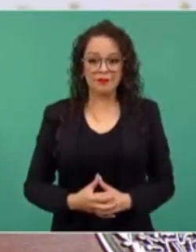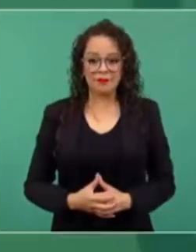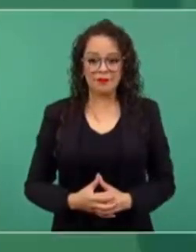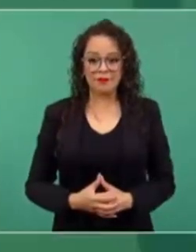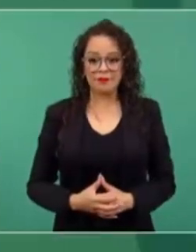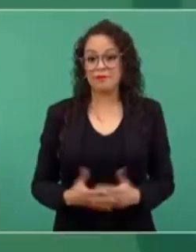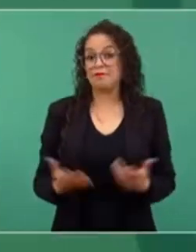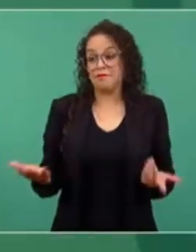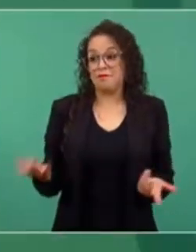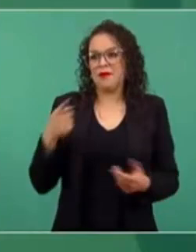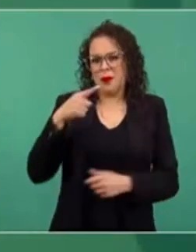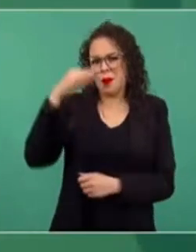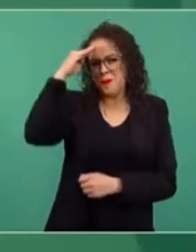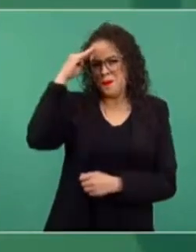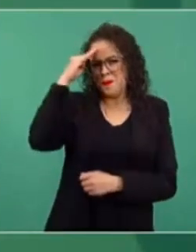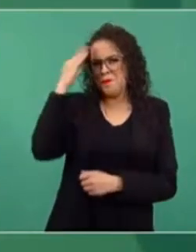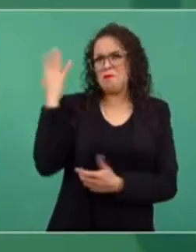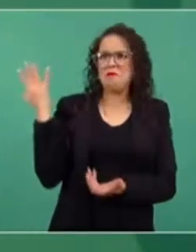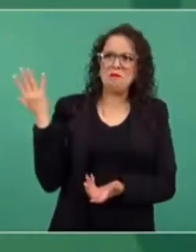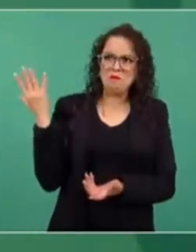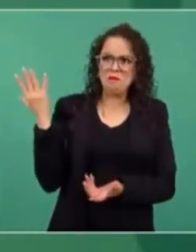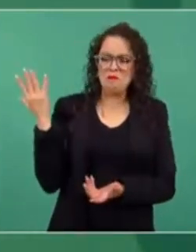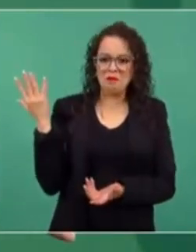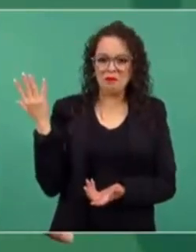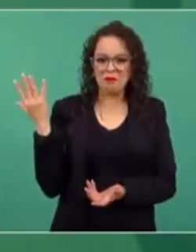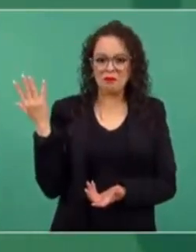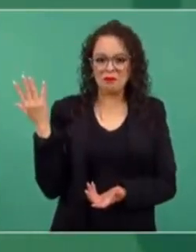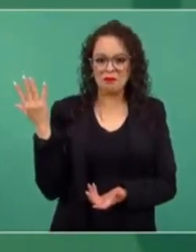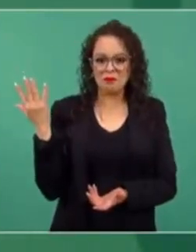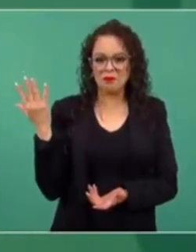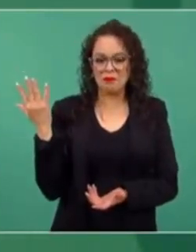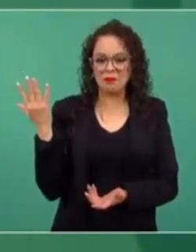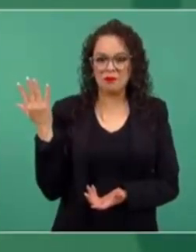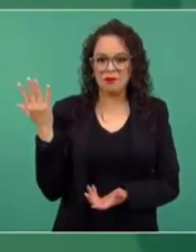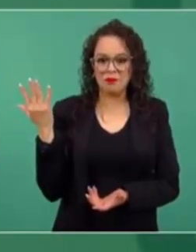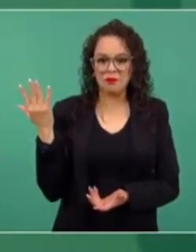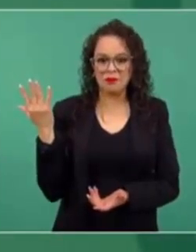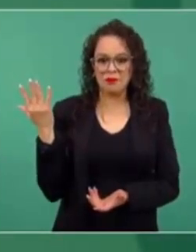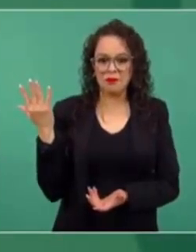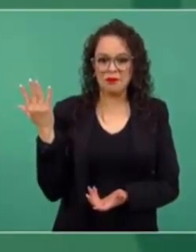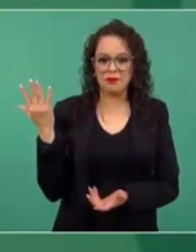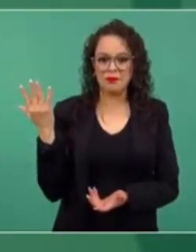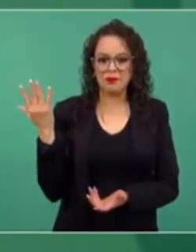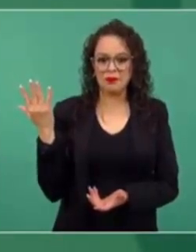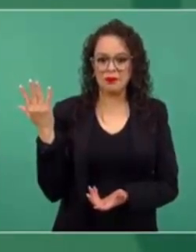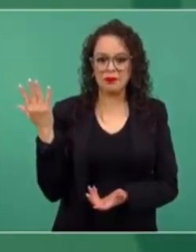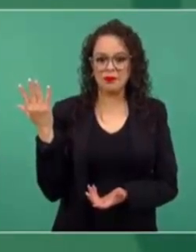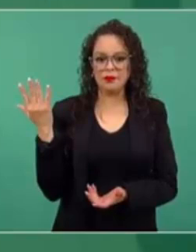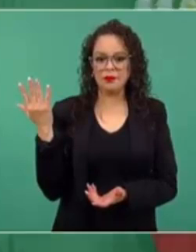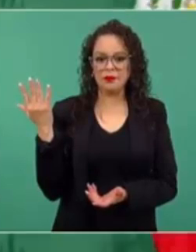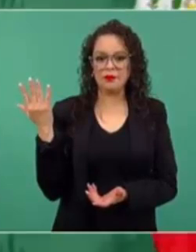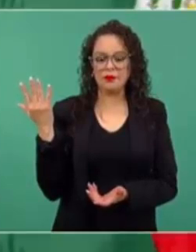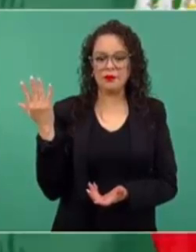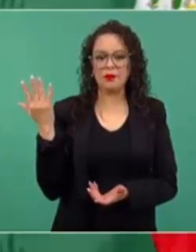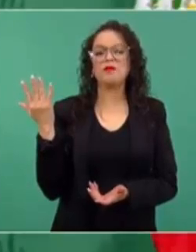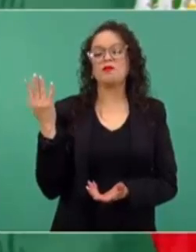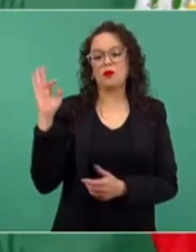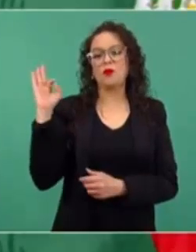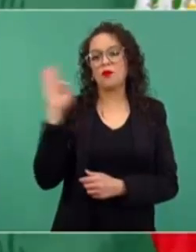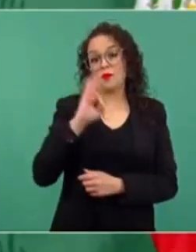que fracasara,